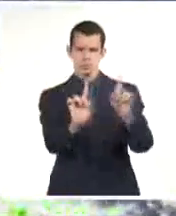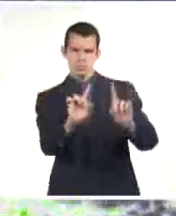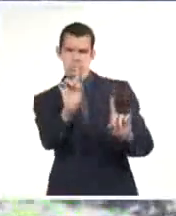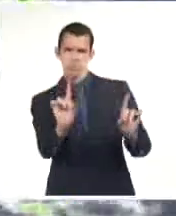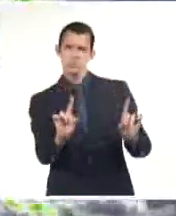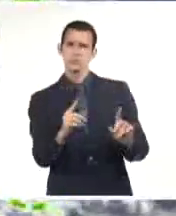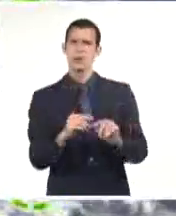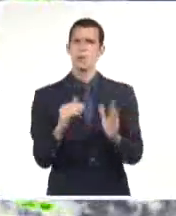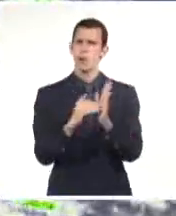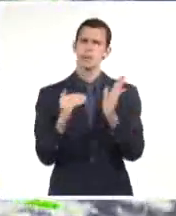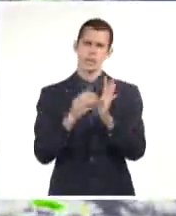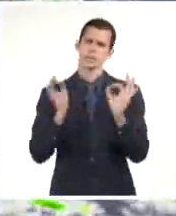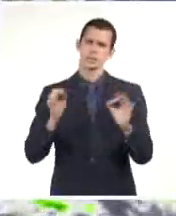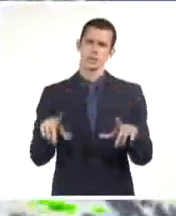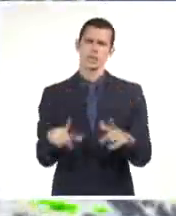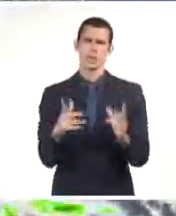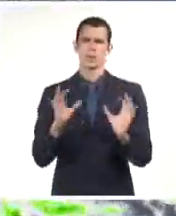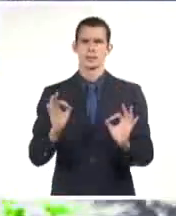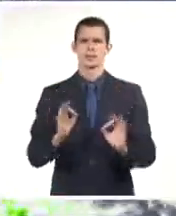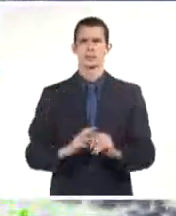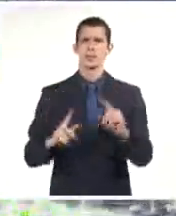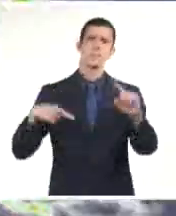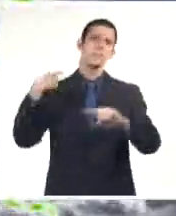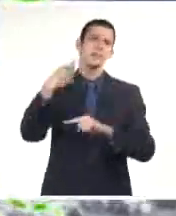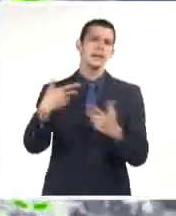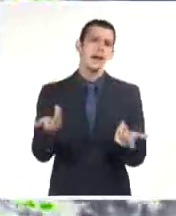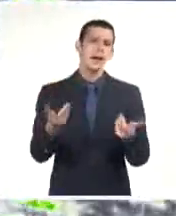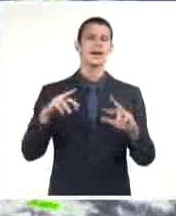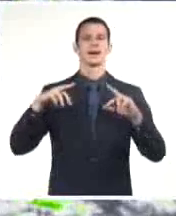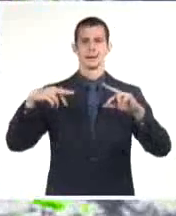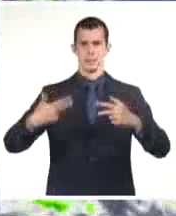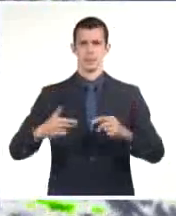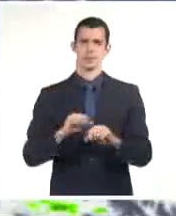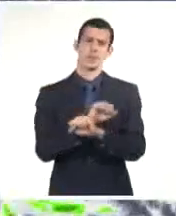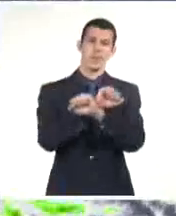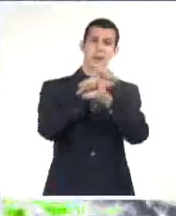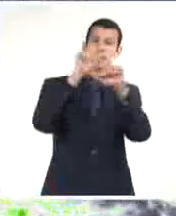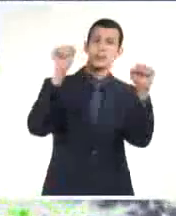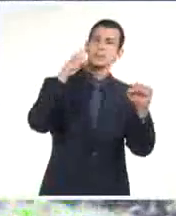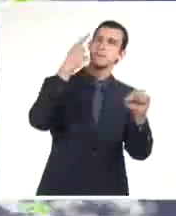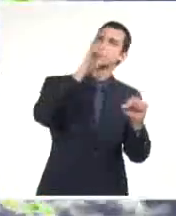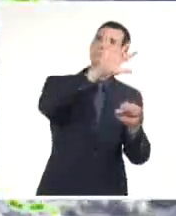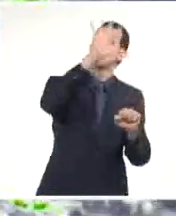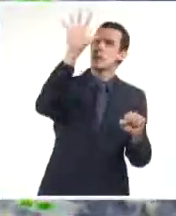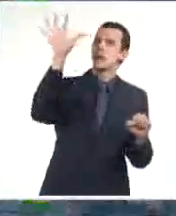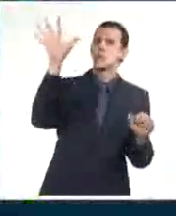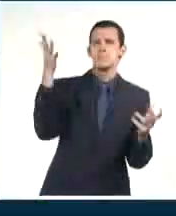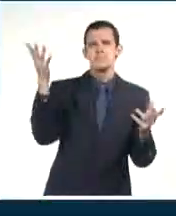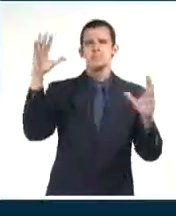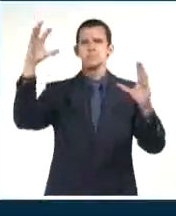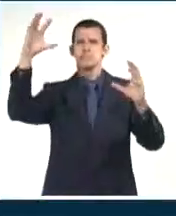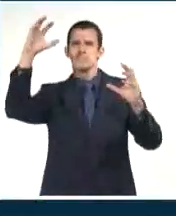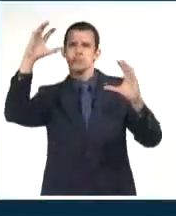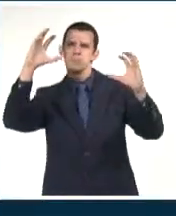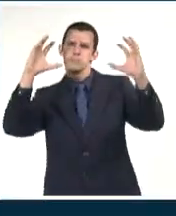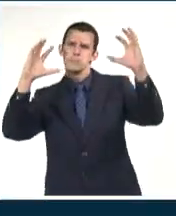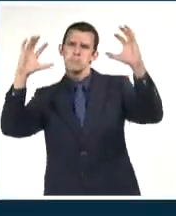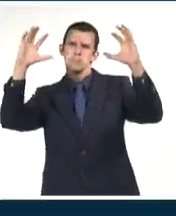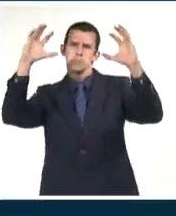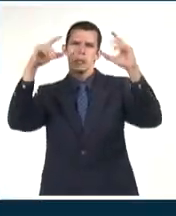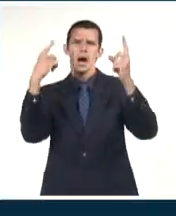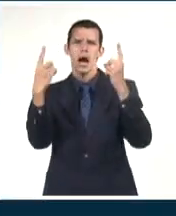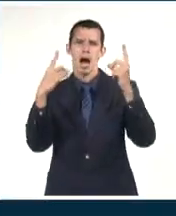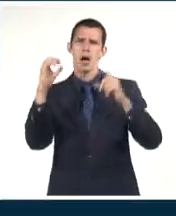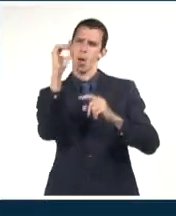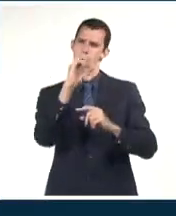en horas de la tarde, y mañana ocurrirá otro tanto. Tenemos una mañana con cielos parcialmente nublados para la parte